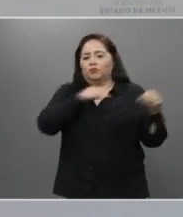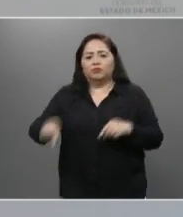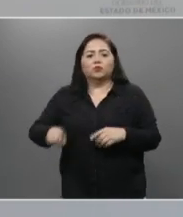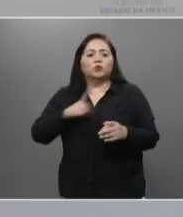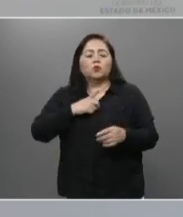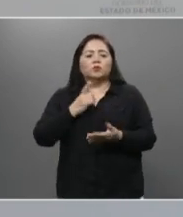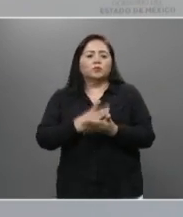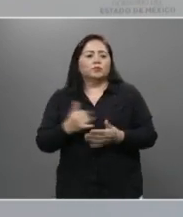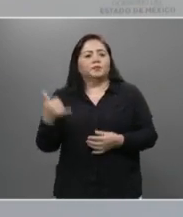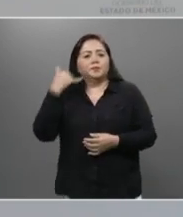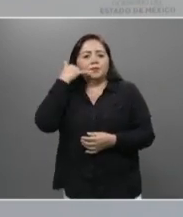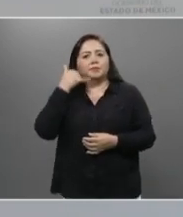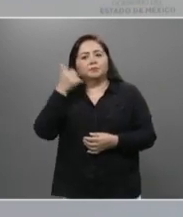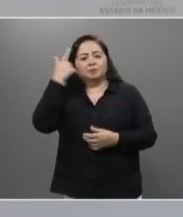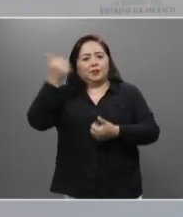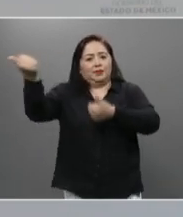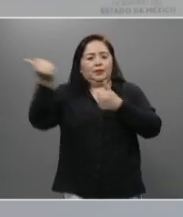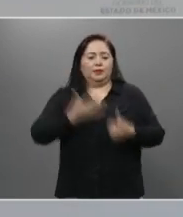domicilio.